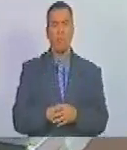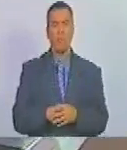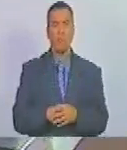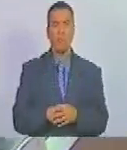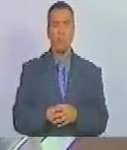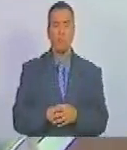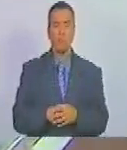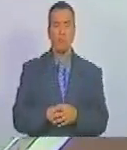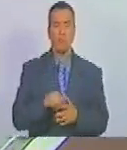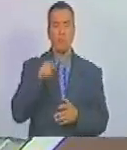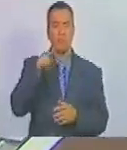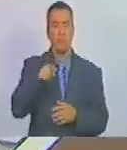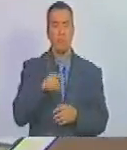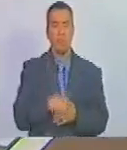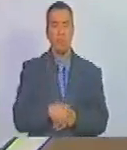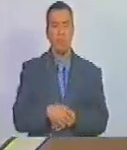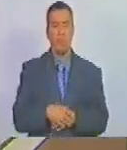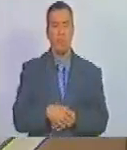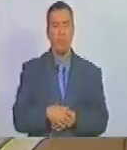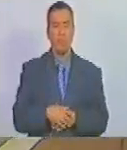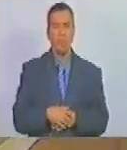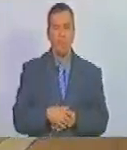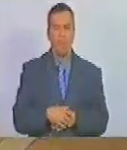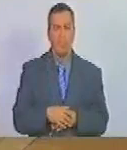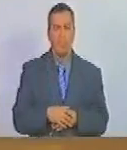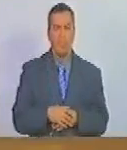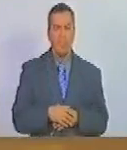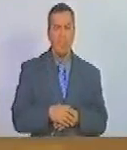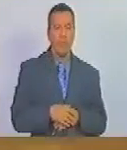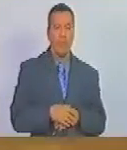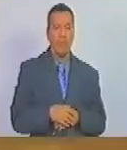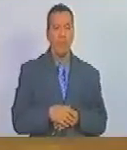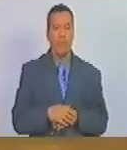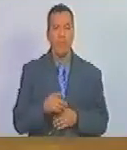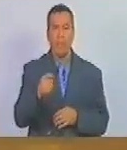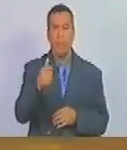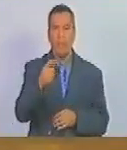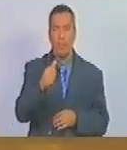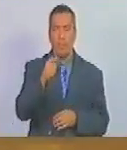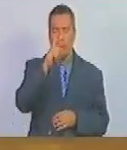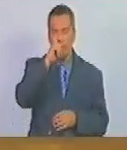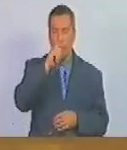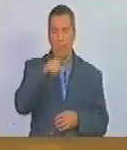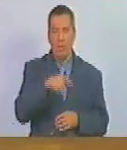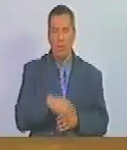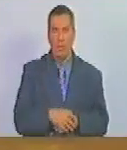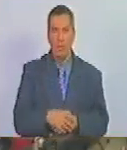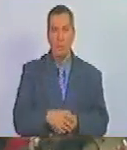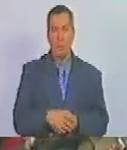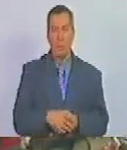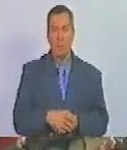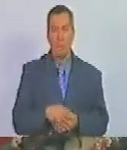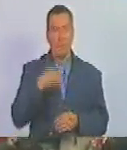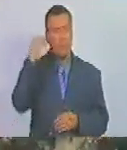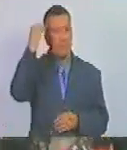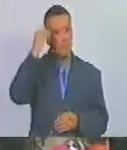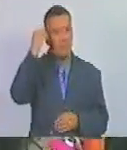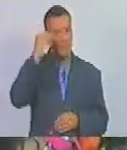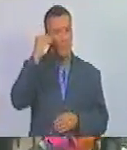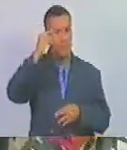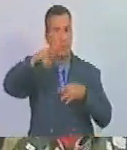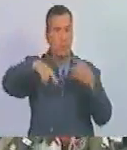Y allí se nota a corta edad su pensamiento